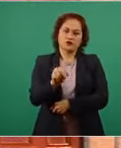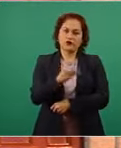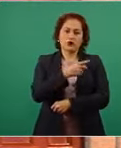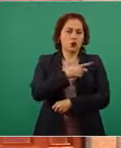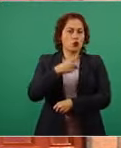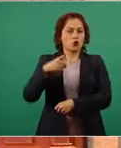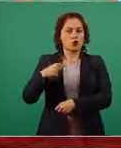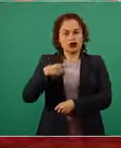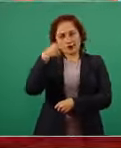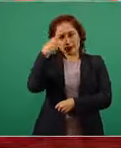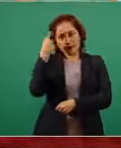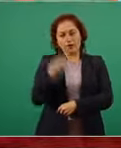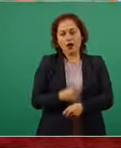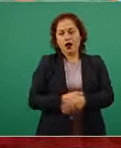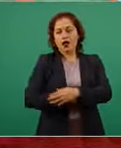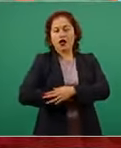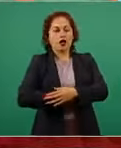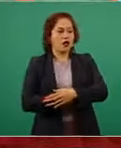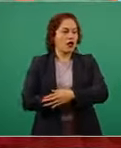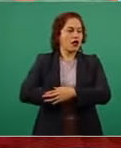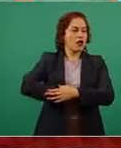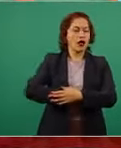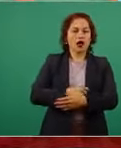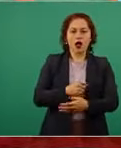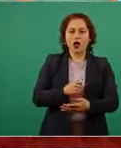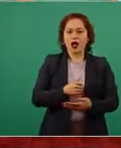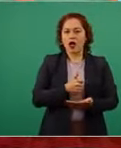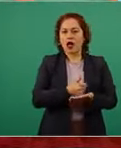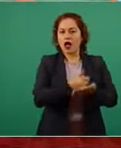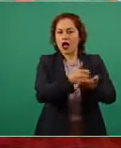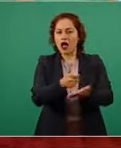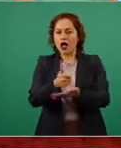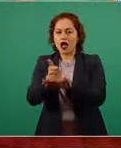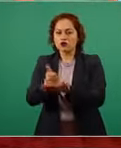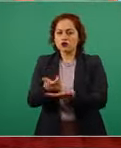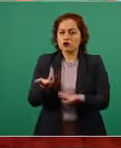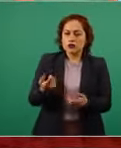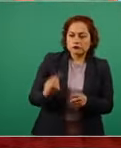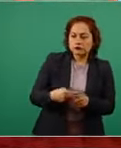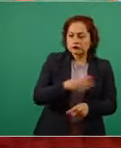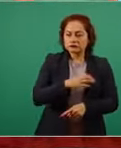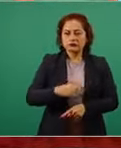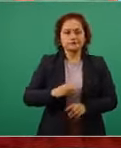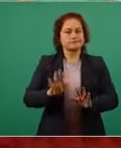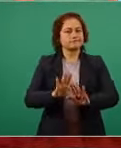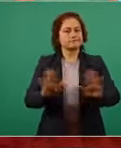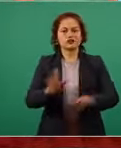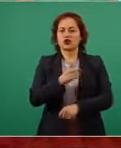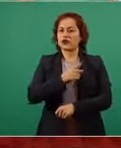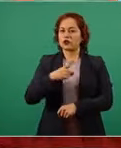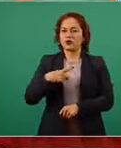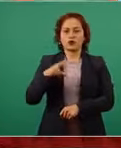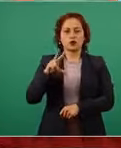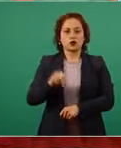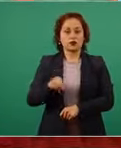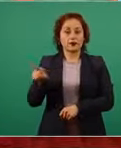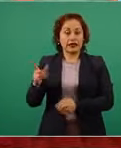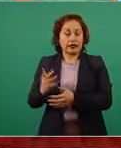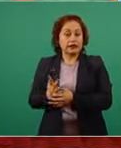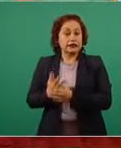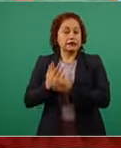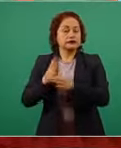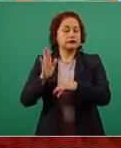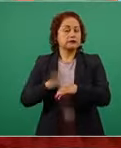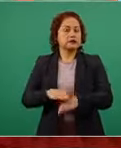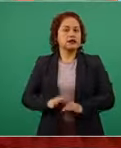moral exclusivo para determinados candidatos y subraya que la alta honradez política de